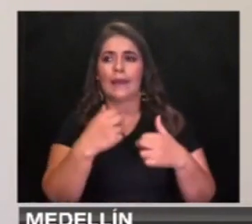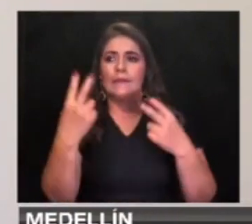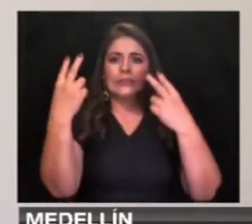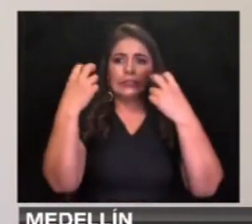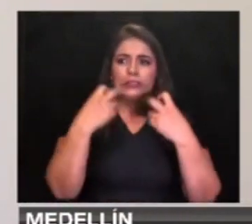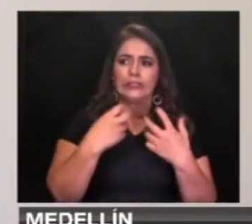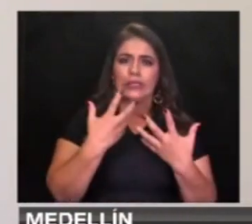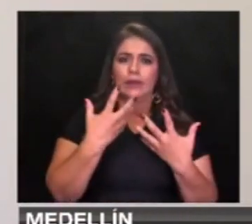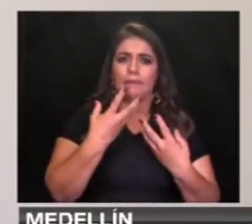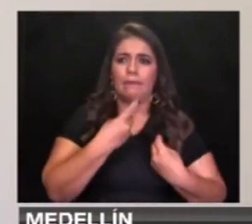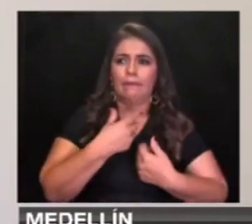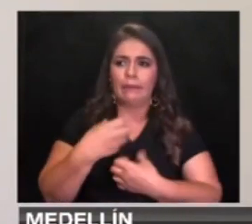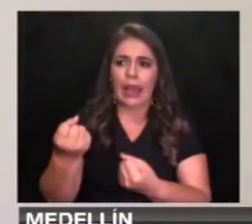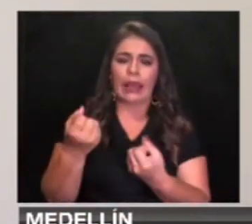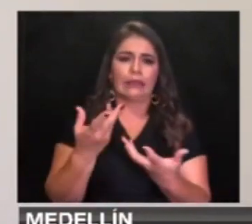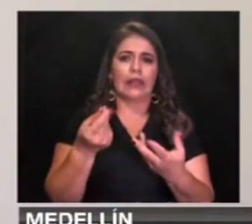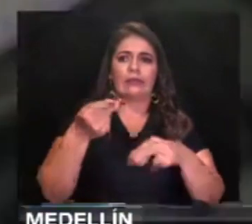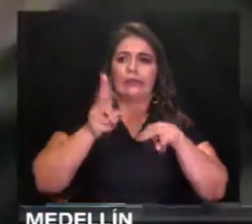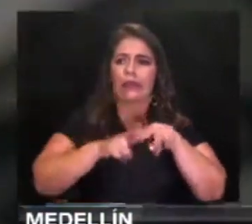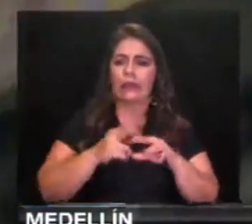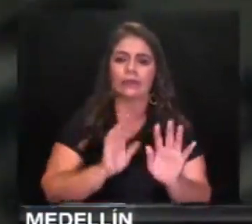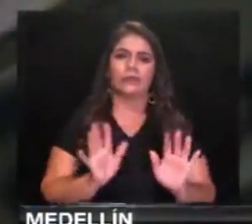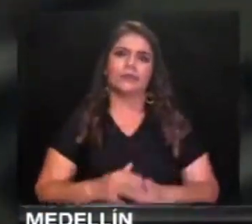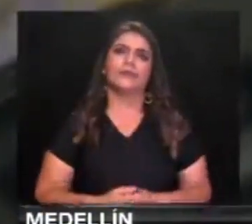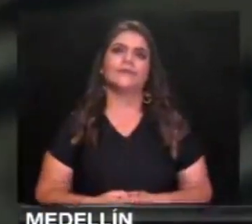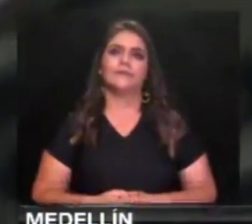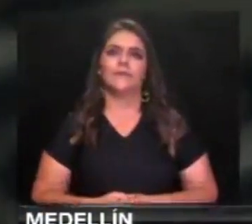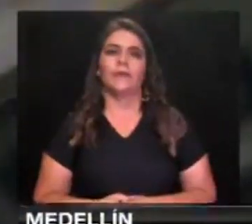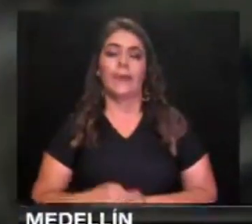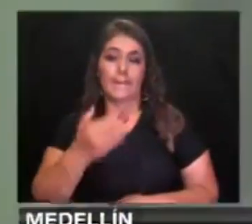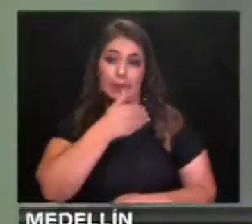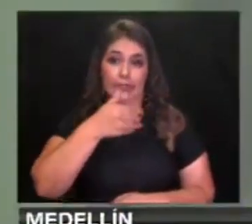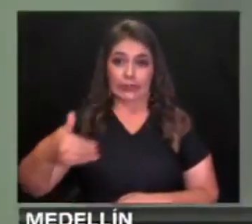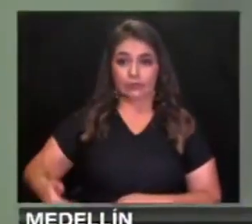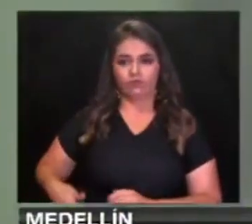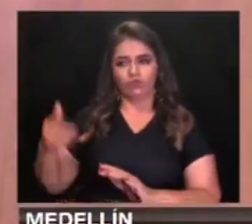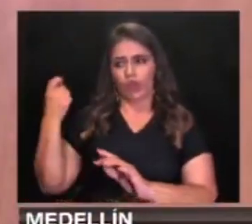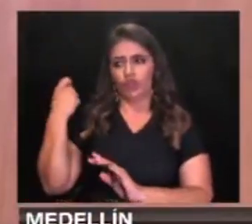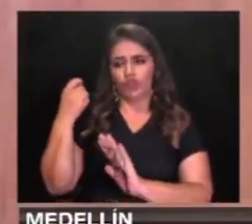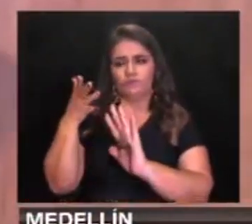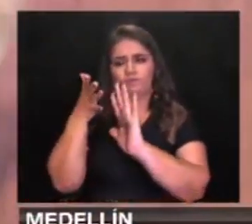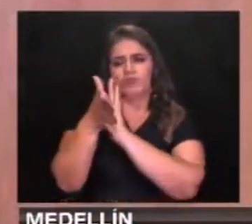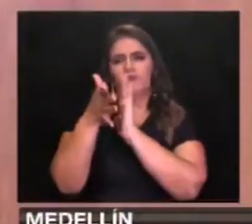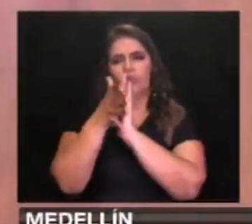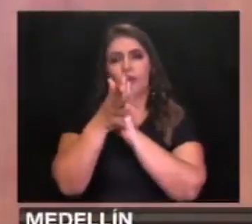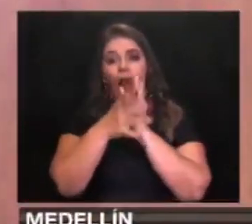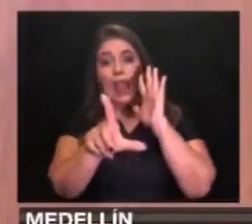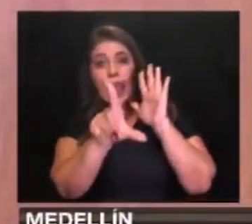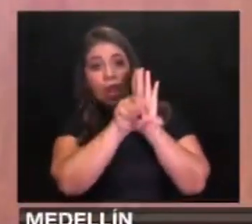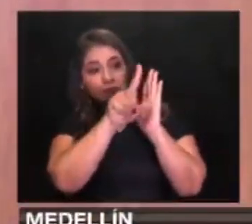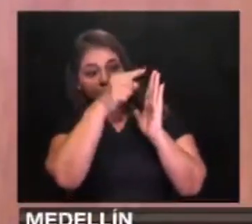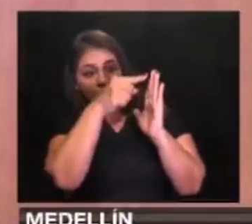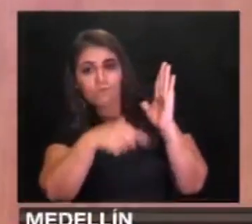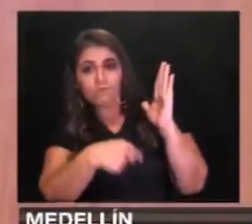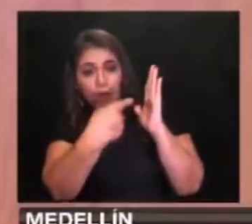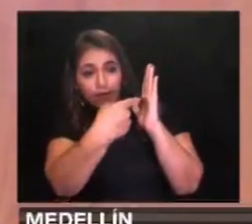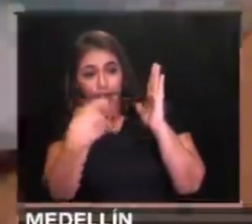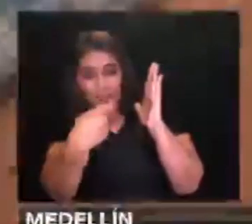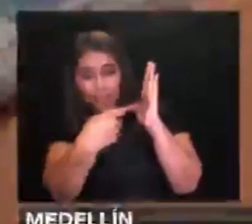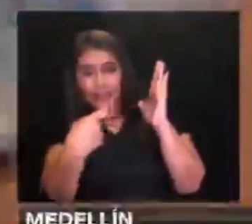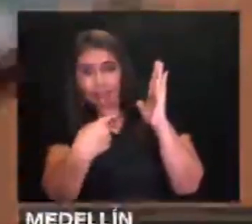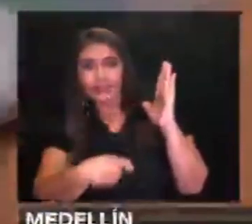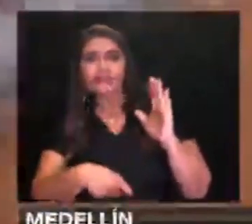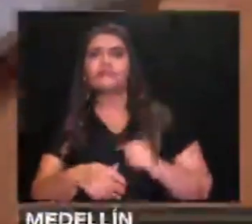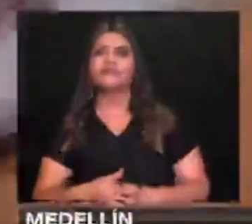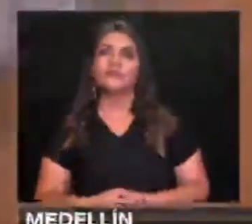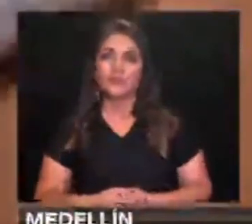ejecutivos o de cobro coactivo contra las personas. El gobierno nacional hizo, hace poco, reformas transitorias a la ley de insolvencia y